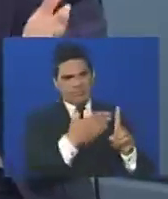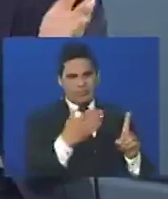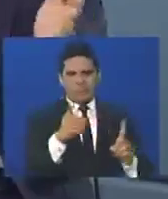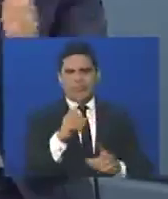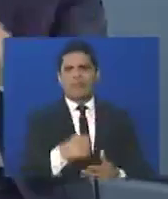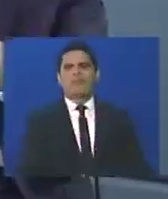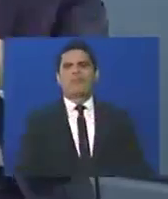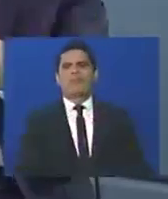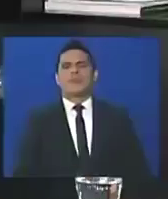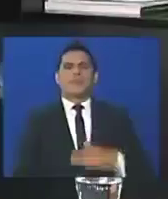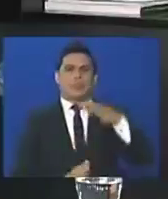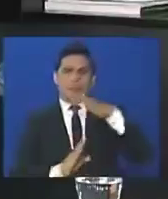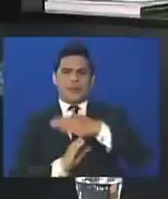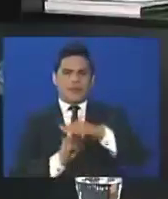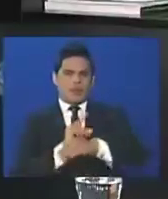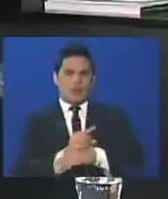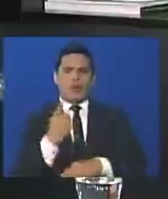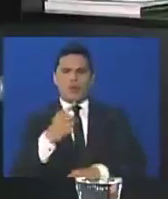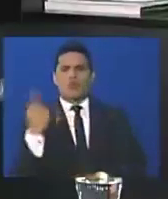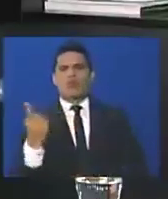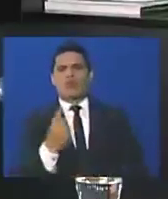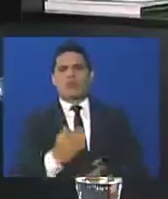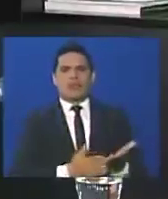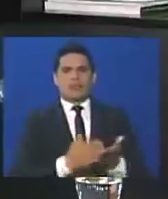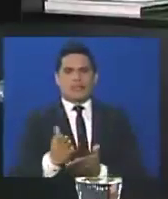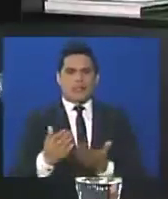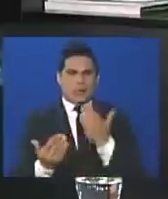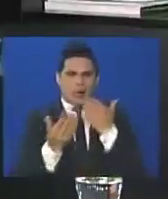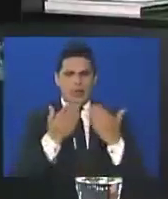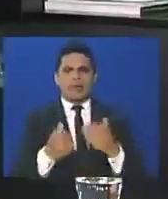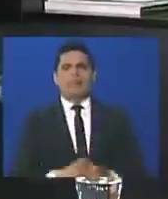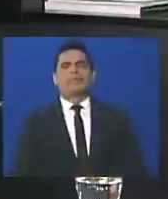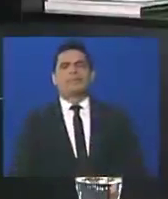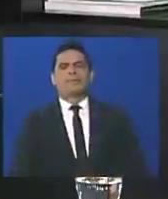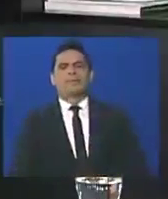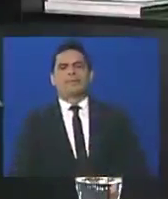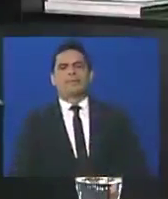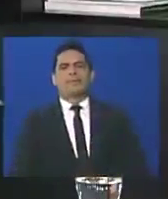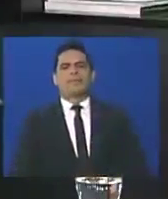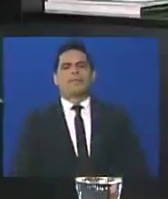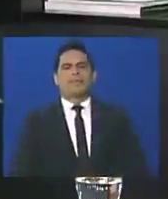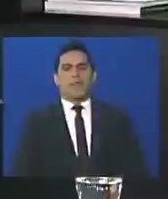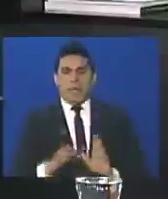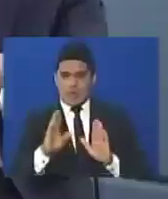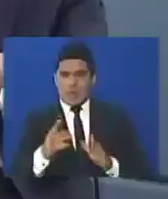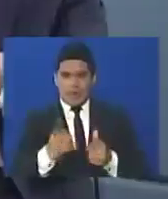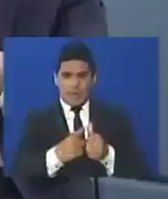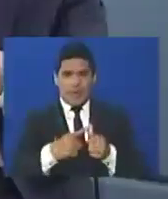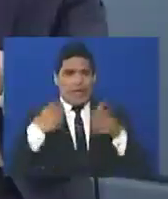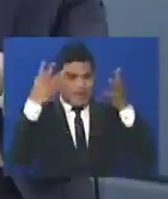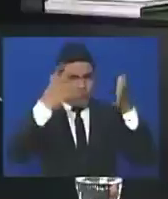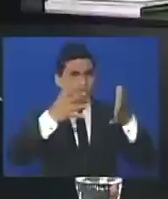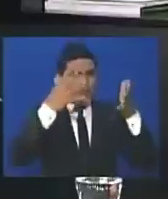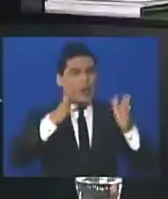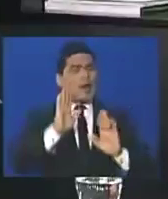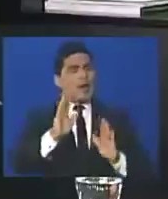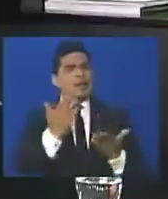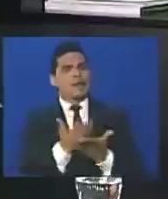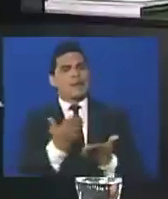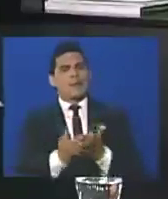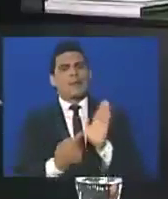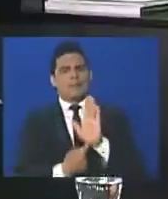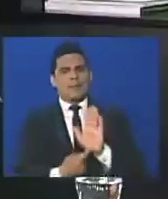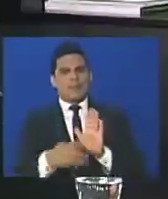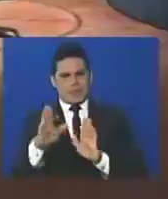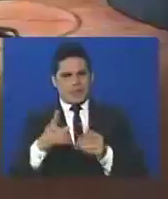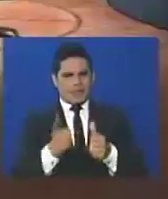injuriando al tengo que hacer corte, nos queda un corte más, y seguimos en ese, esa es mi primera sugerencia, primera, primero que haya un lenguaje de